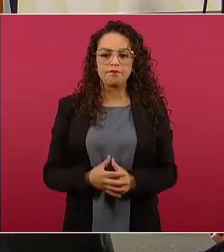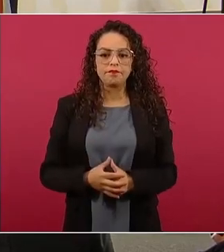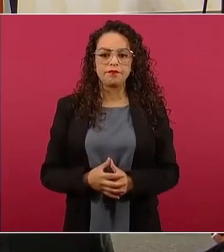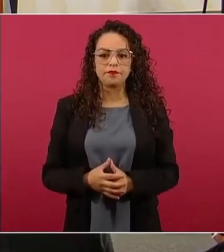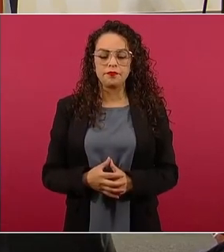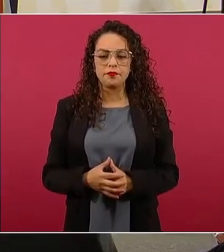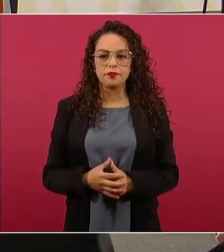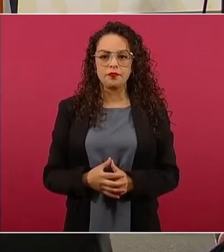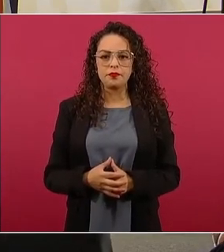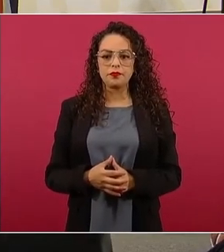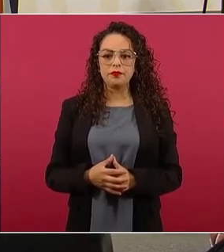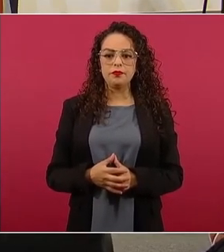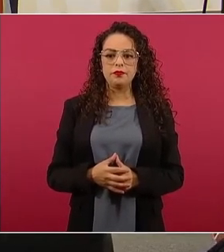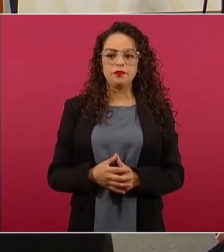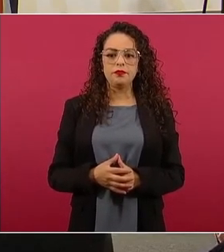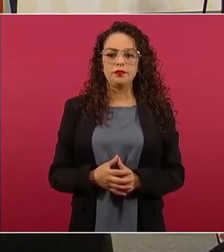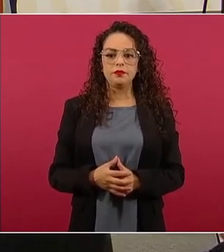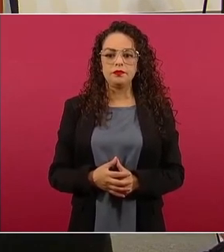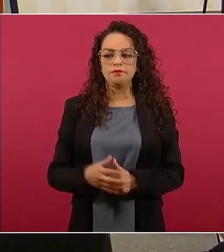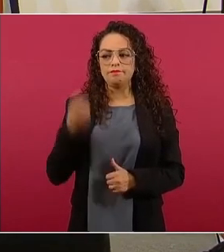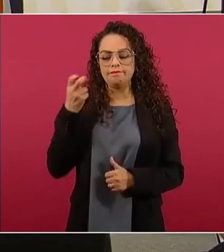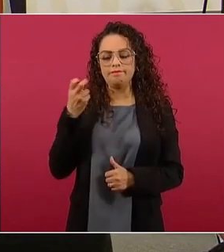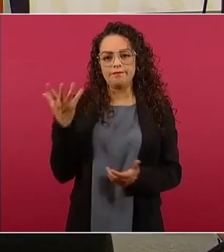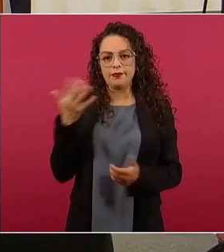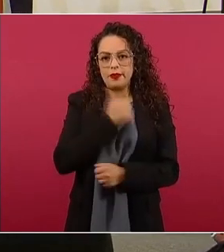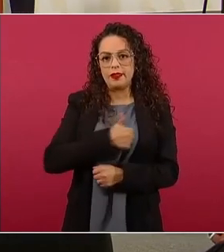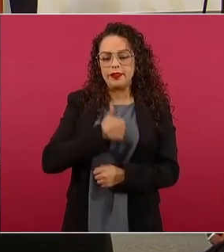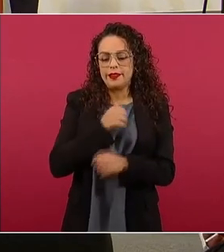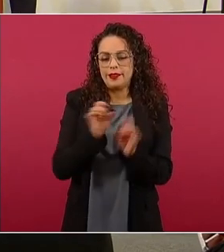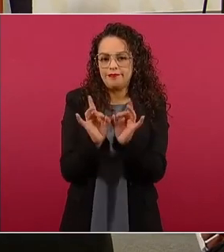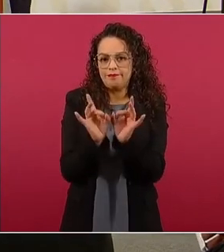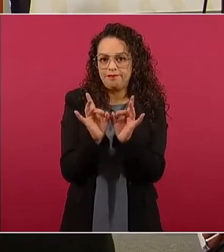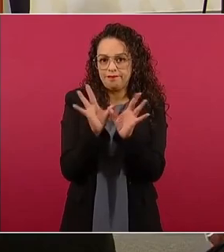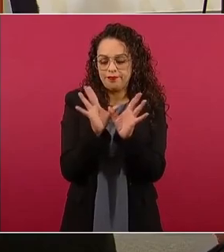acontecimiento y de esta desgracia. Es todo, señor presidente.